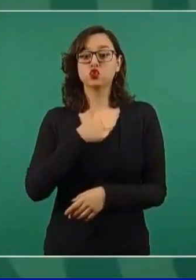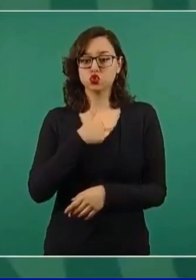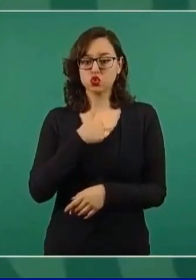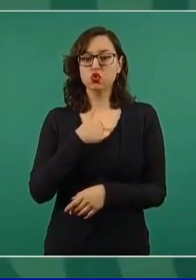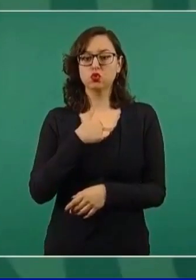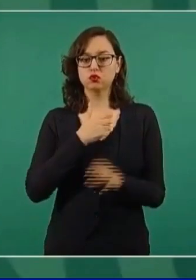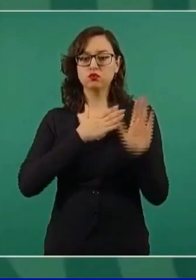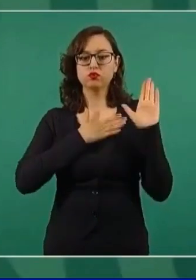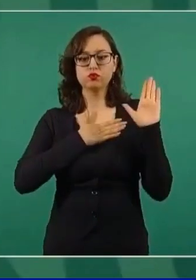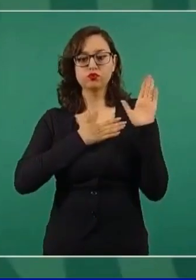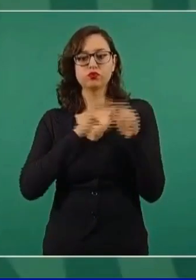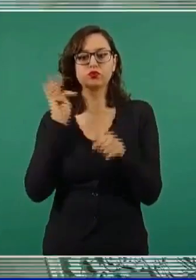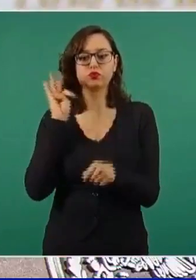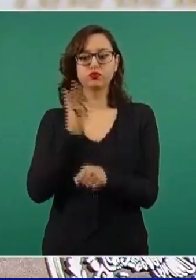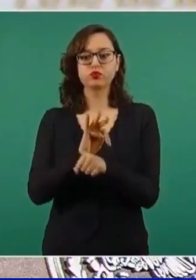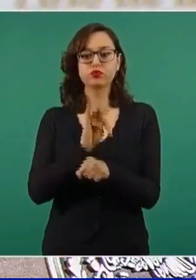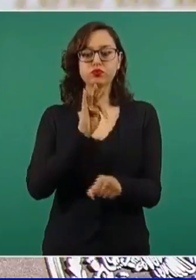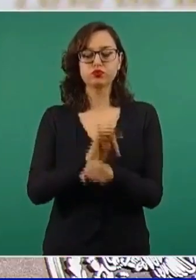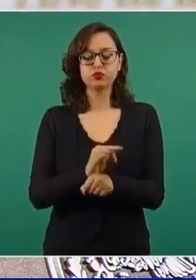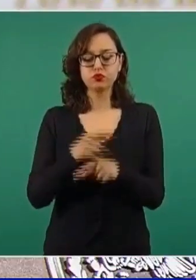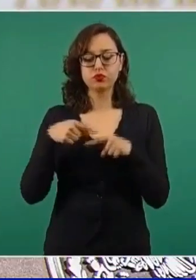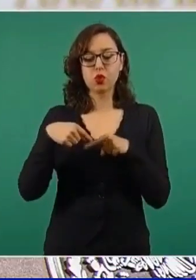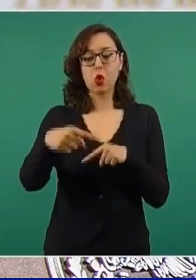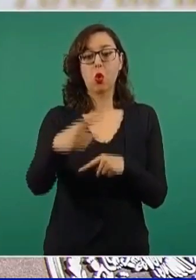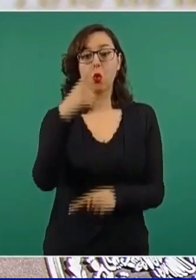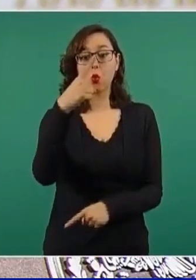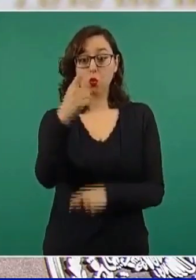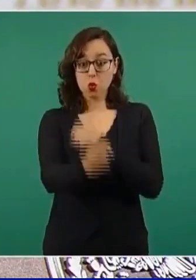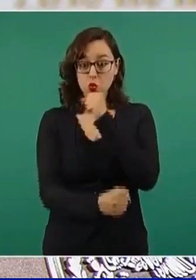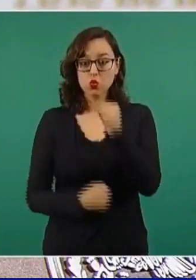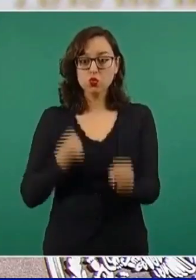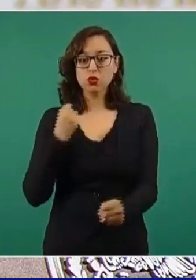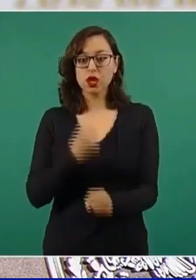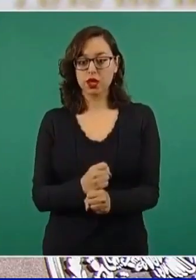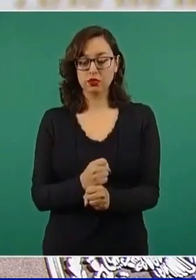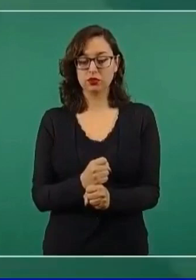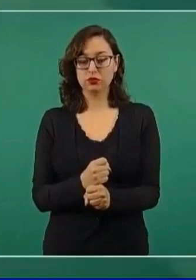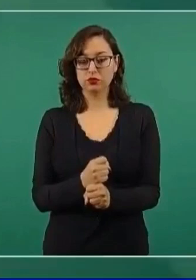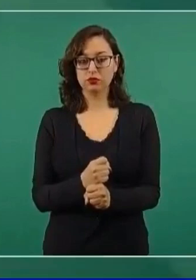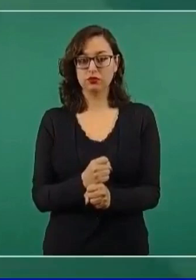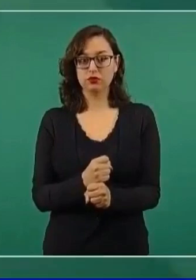para que en un año estemos